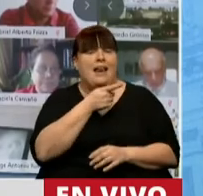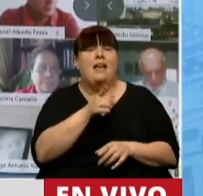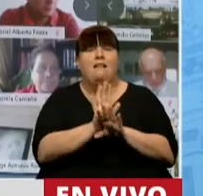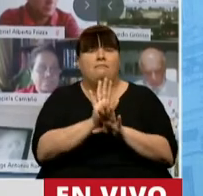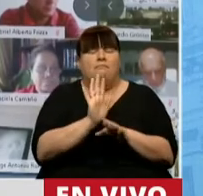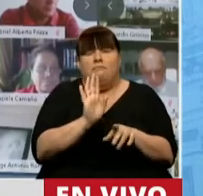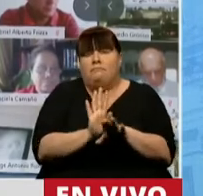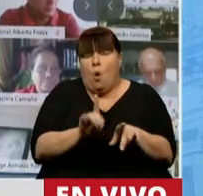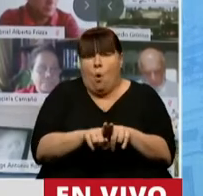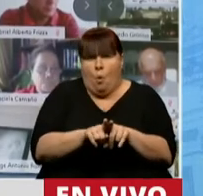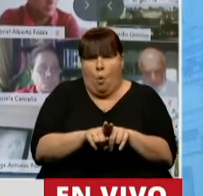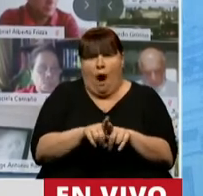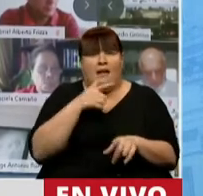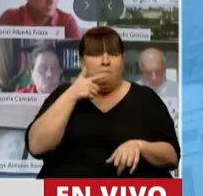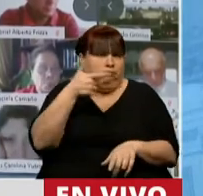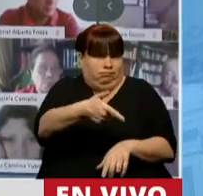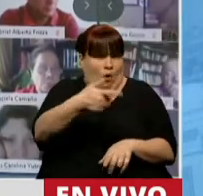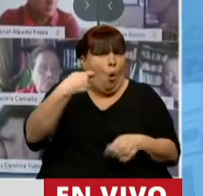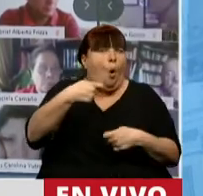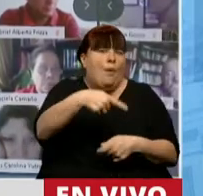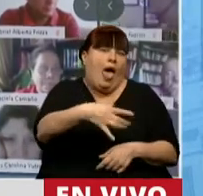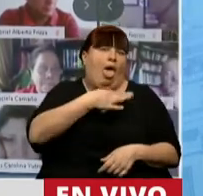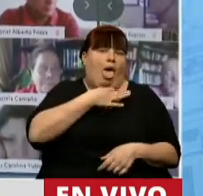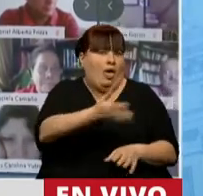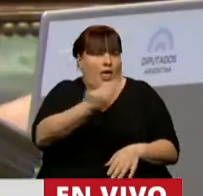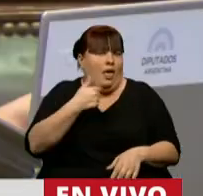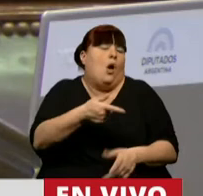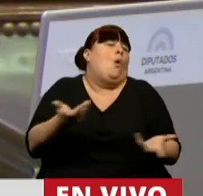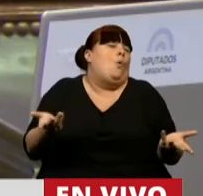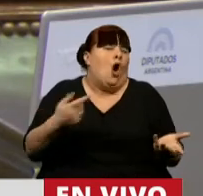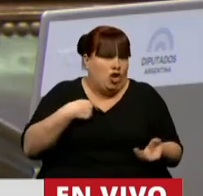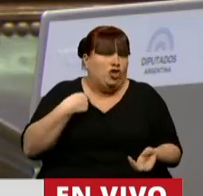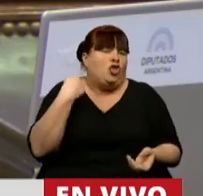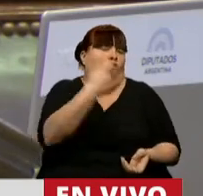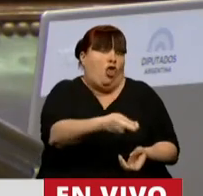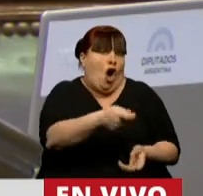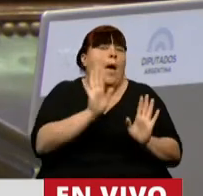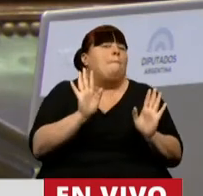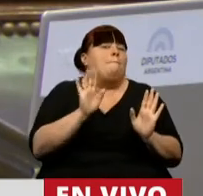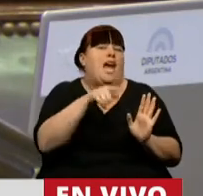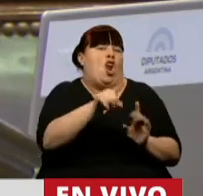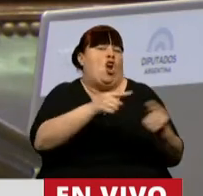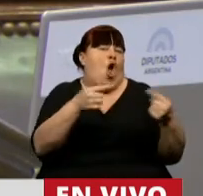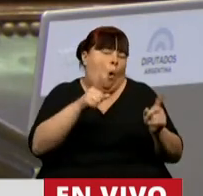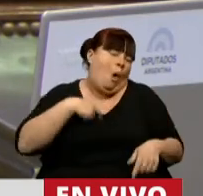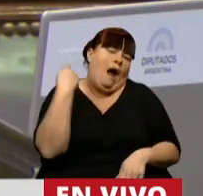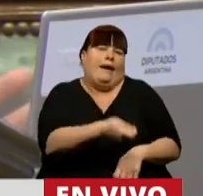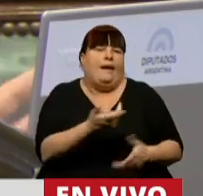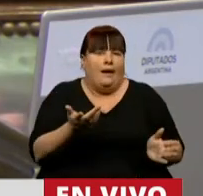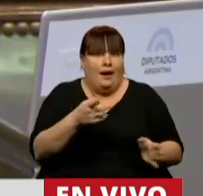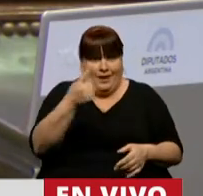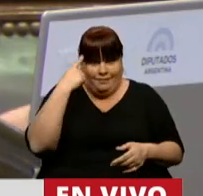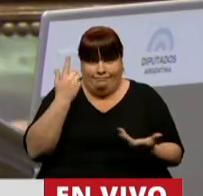prácticamente era ponerle un revólver en la cabeza a los jubilados diciéndole, mirá, te damos esto, aunque no es lo que te corresponde, pero